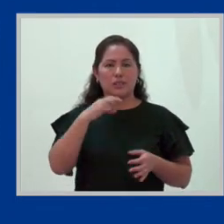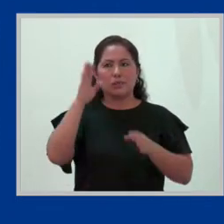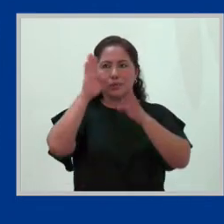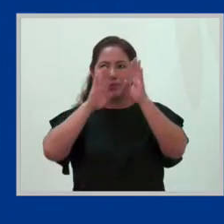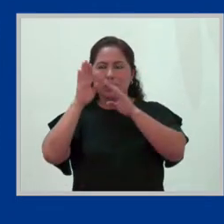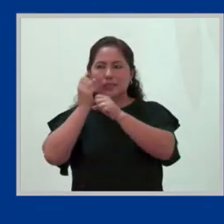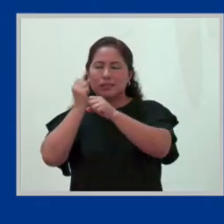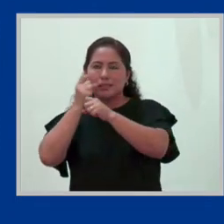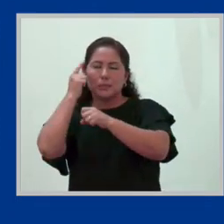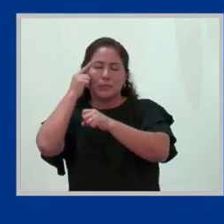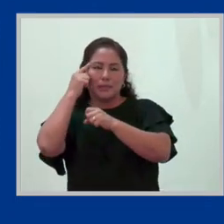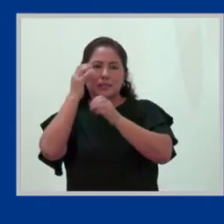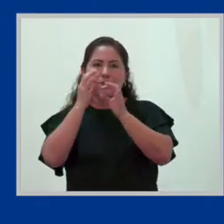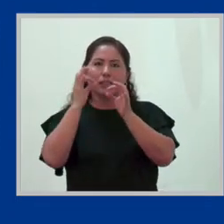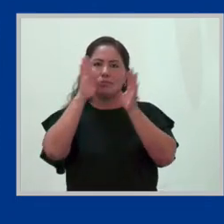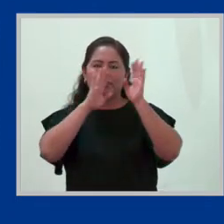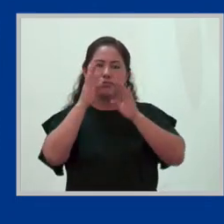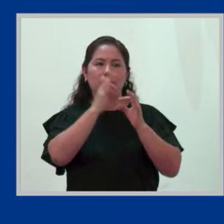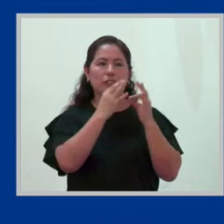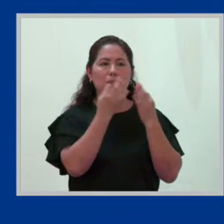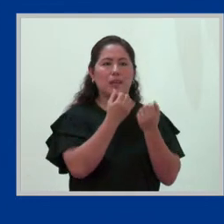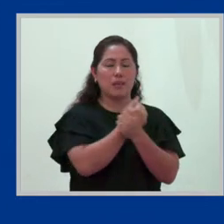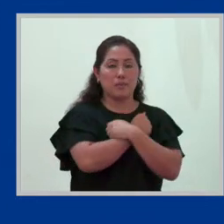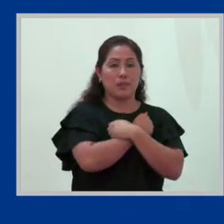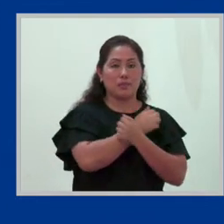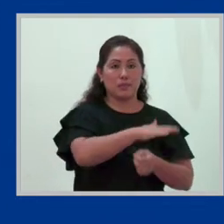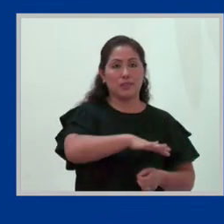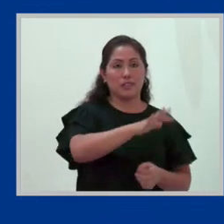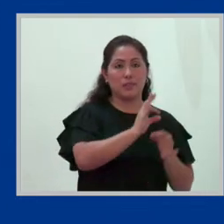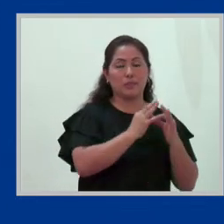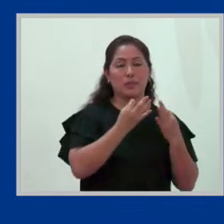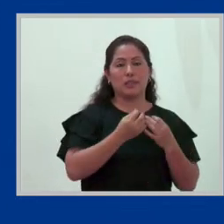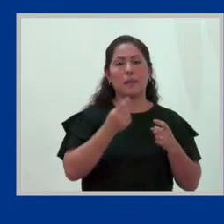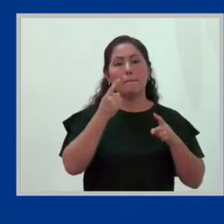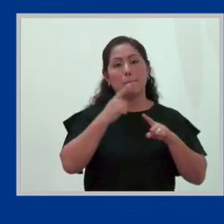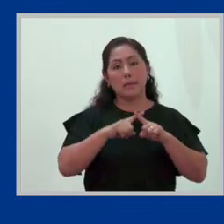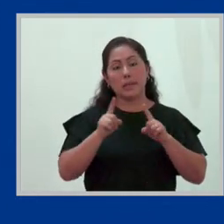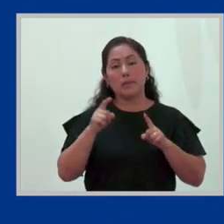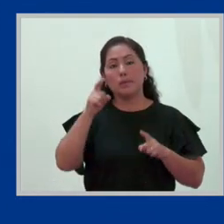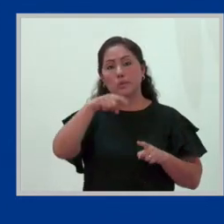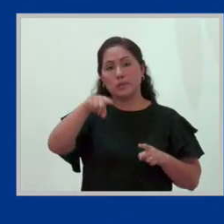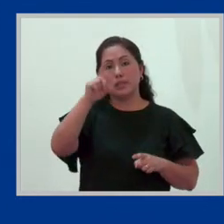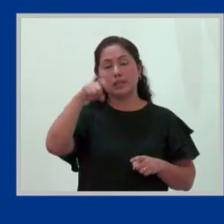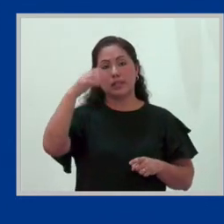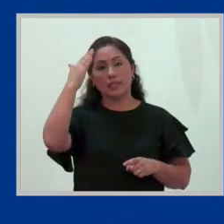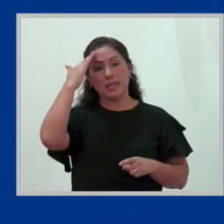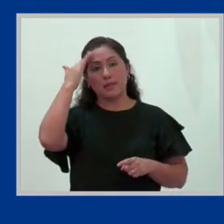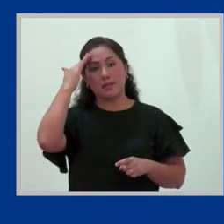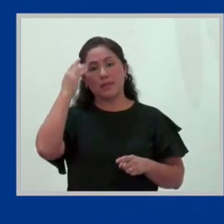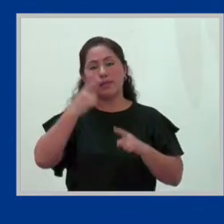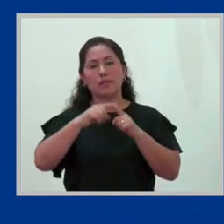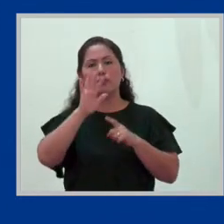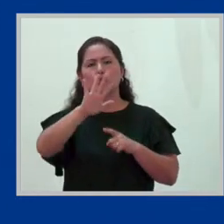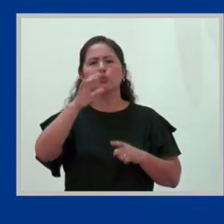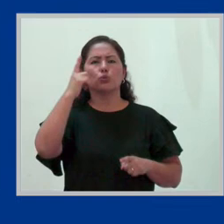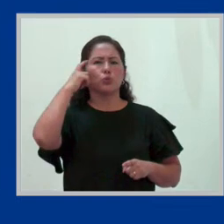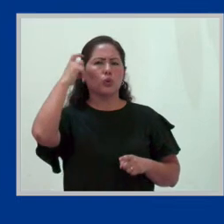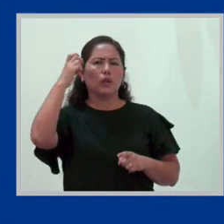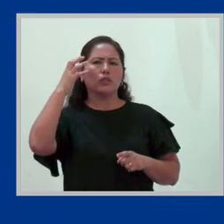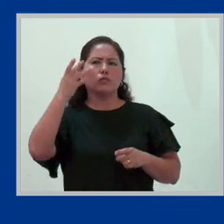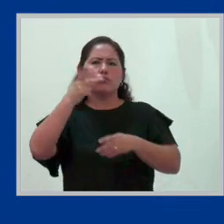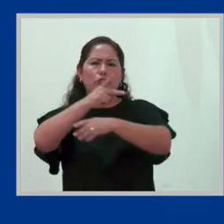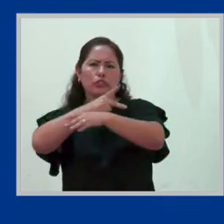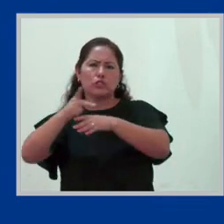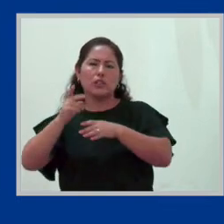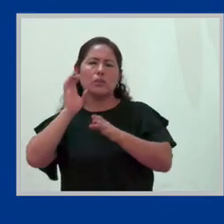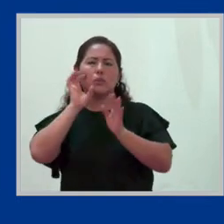familias y por las personas que amamos. Pero eso no debe suponer que todos los demás proyectos personales, como